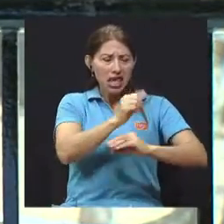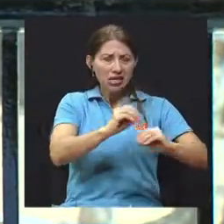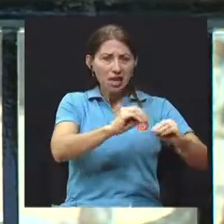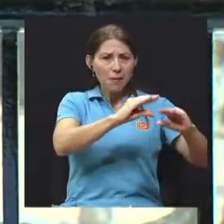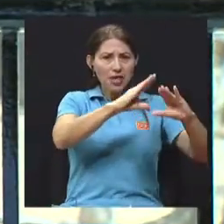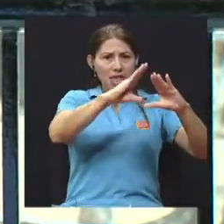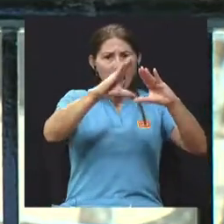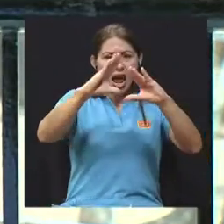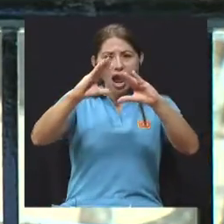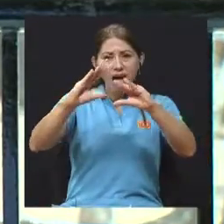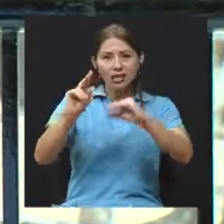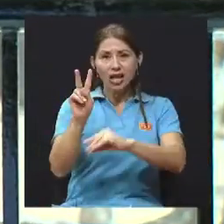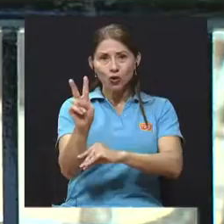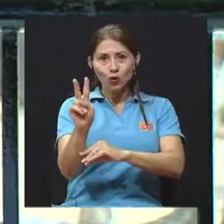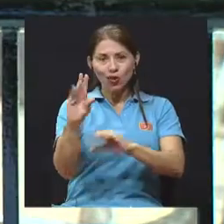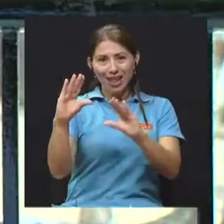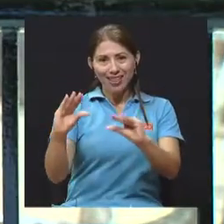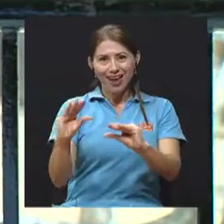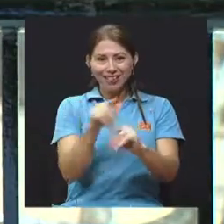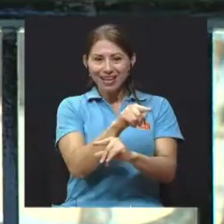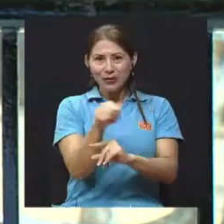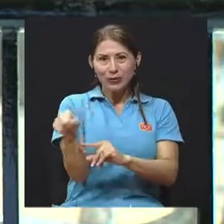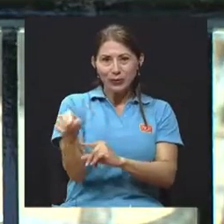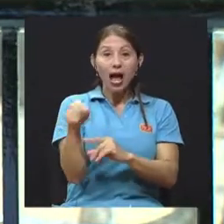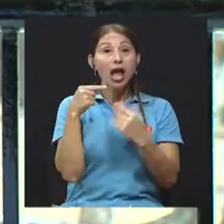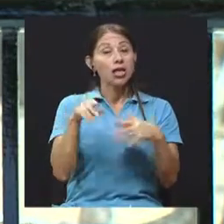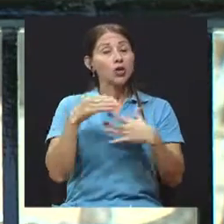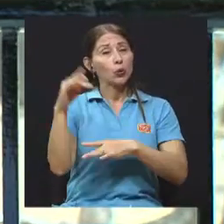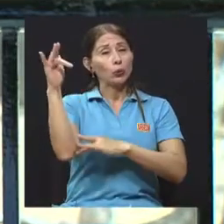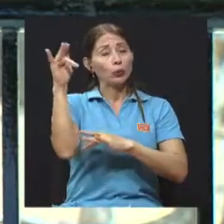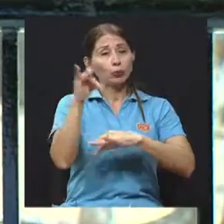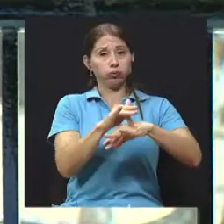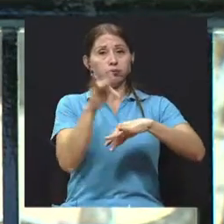fuerte se recibe la luz ultravioleta de tipo B.